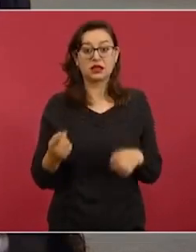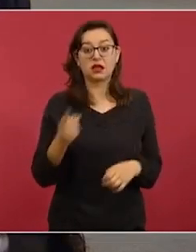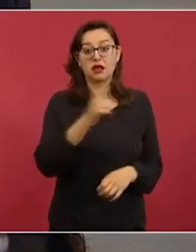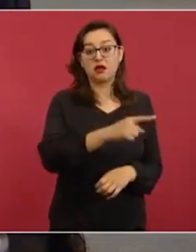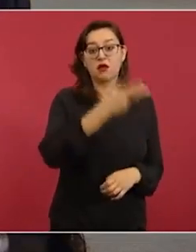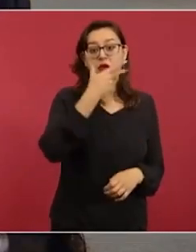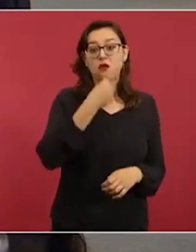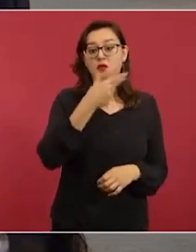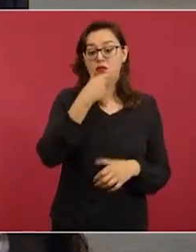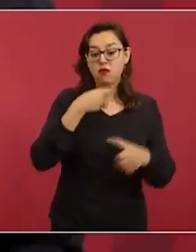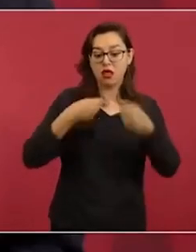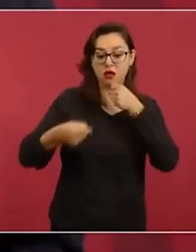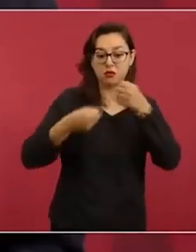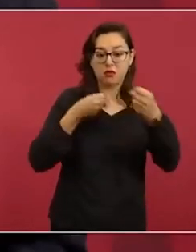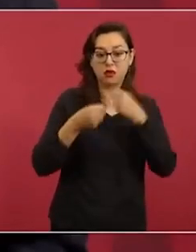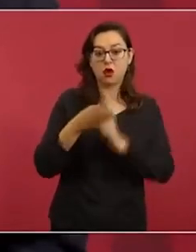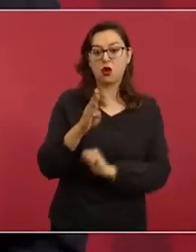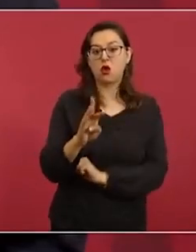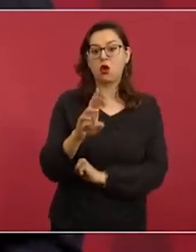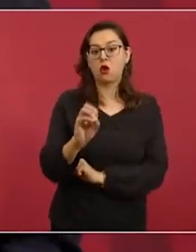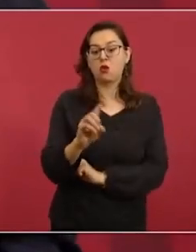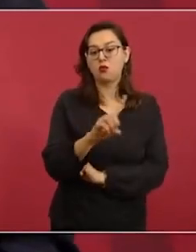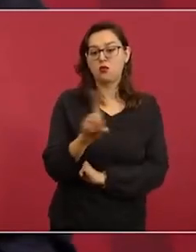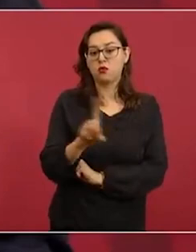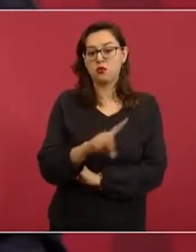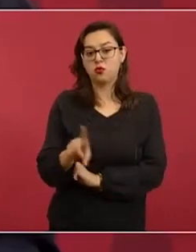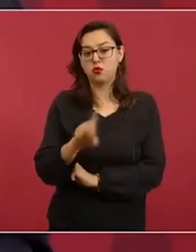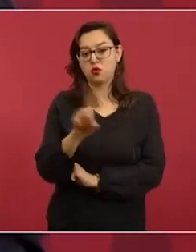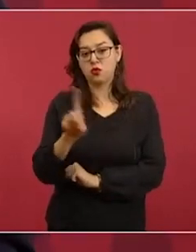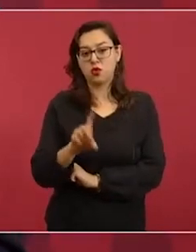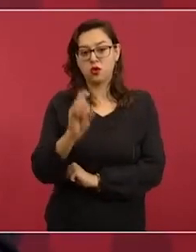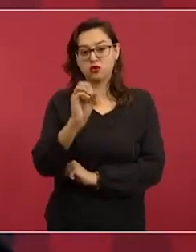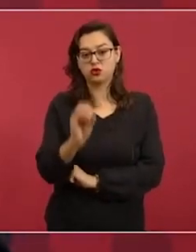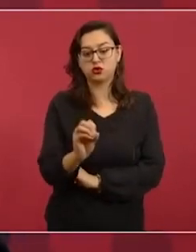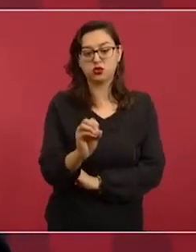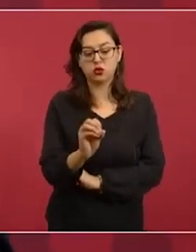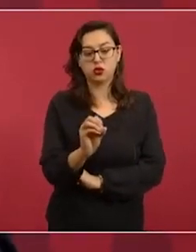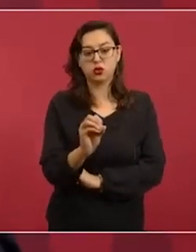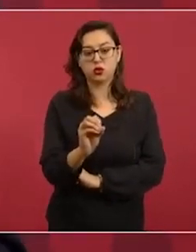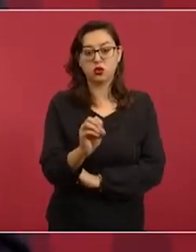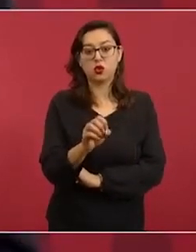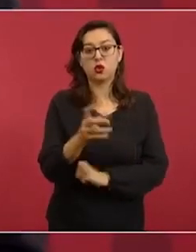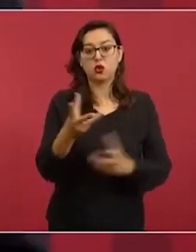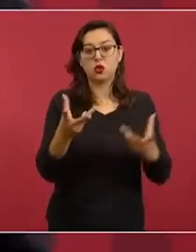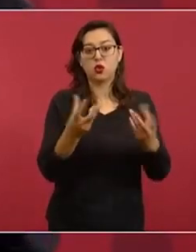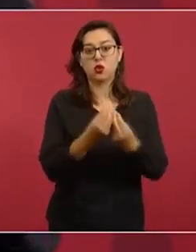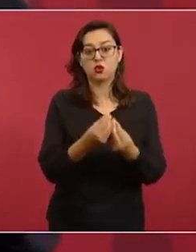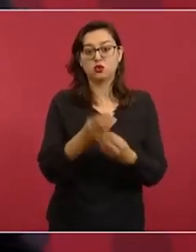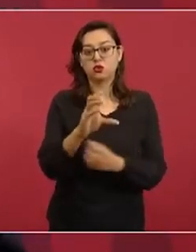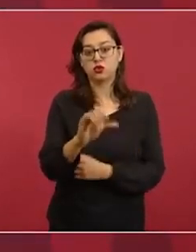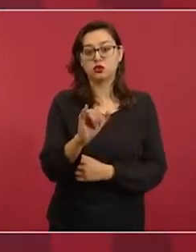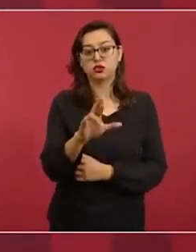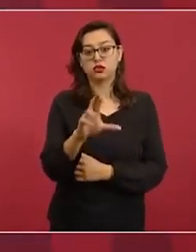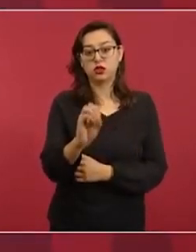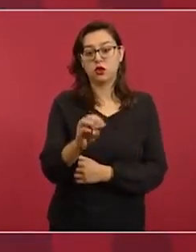con Ciro Hugo Murayama